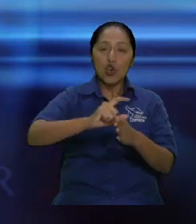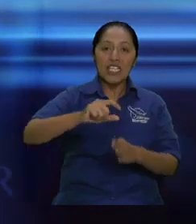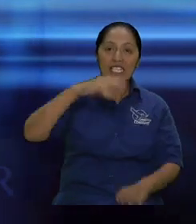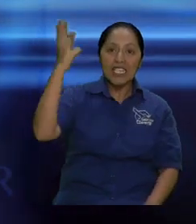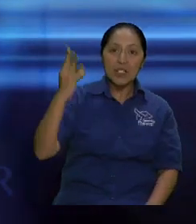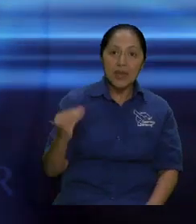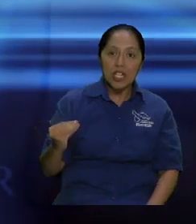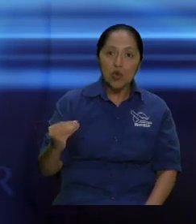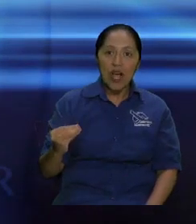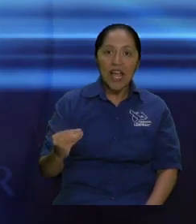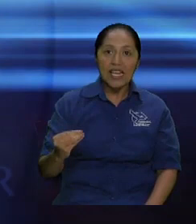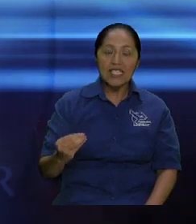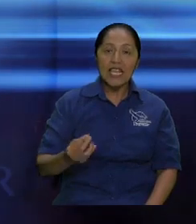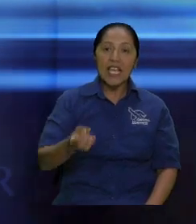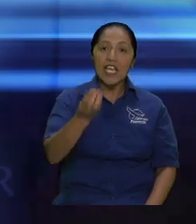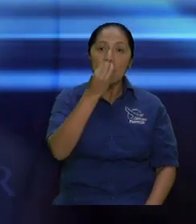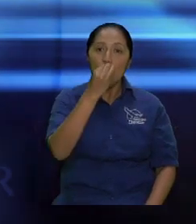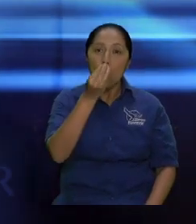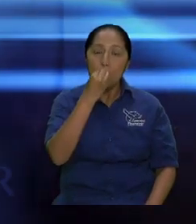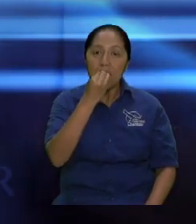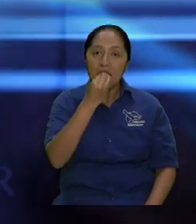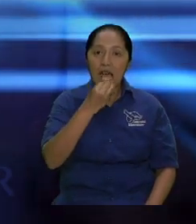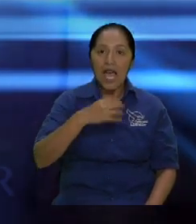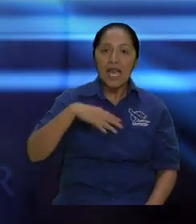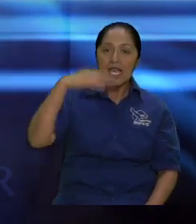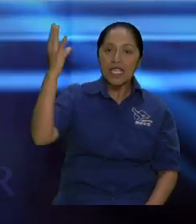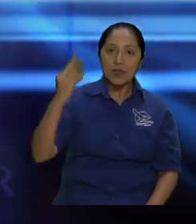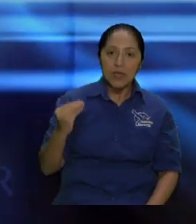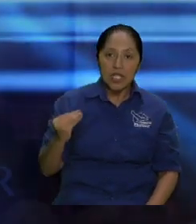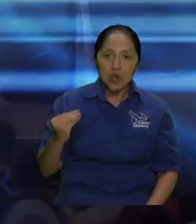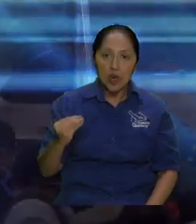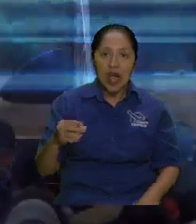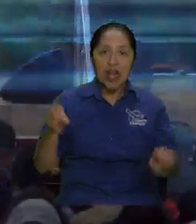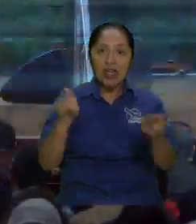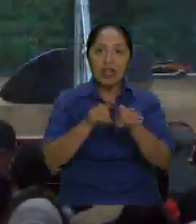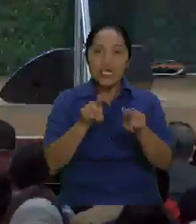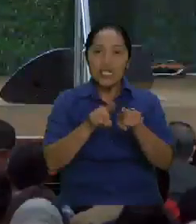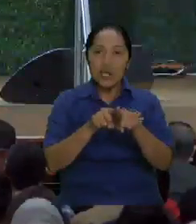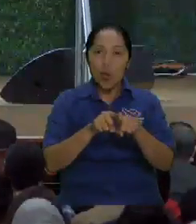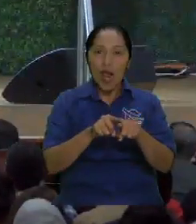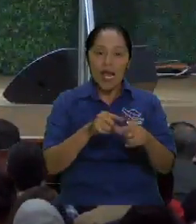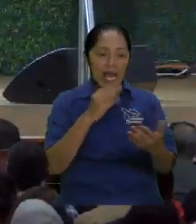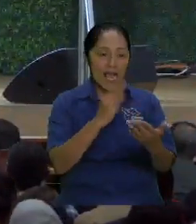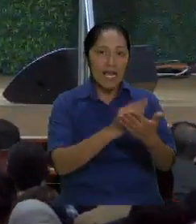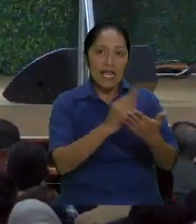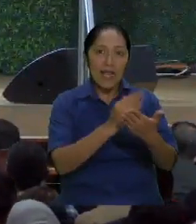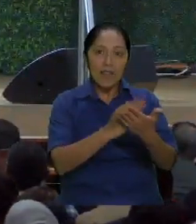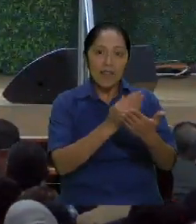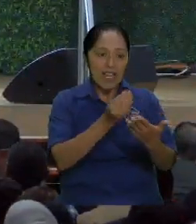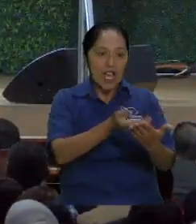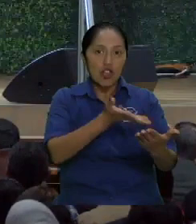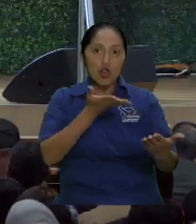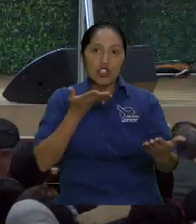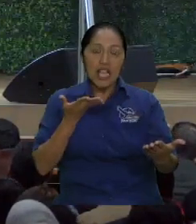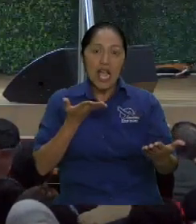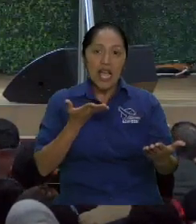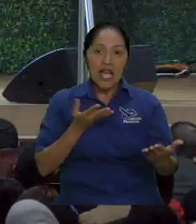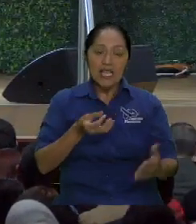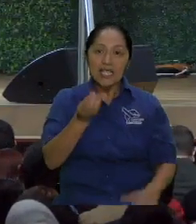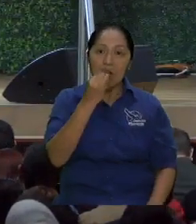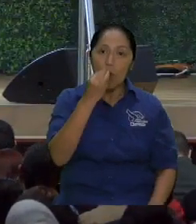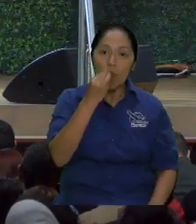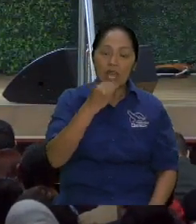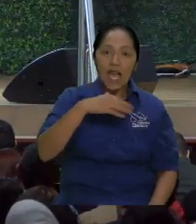Pero pasárselo a los hermanos pues para que no se quede burlado el pobre caviar. ¿Y por qué? O sea que es de varios colores.